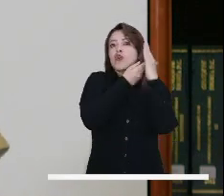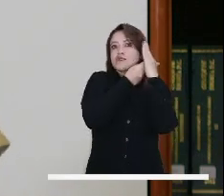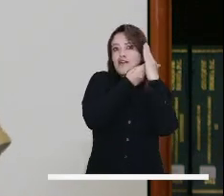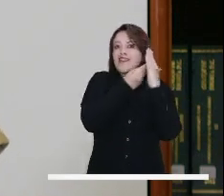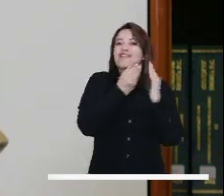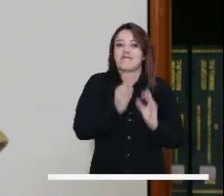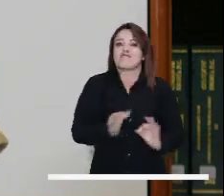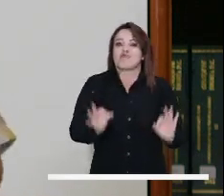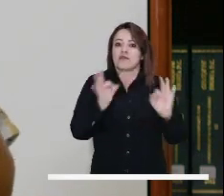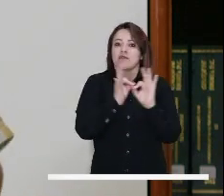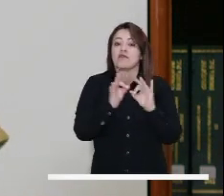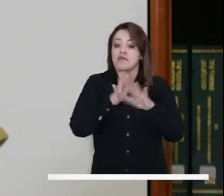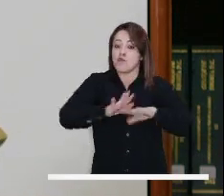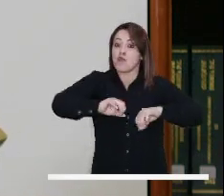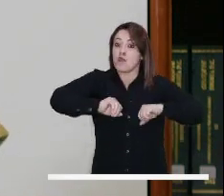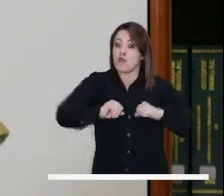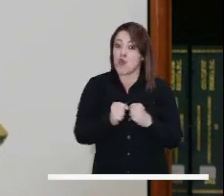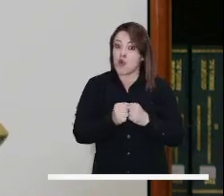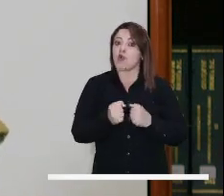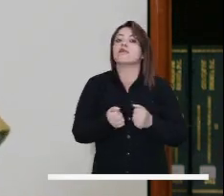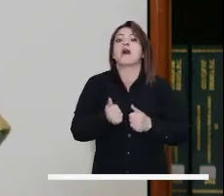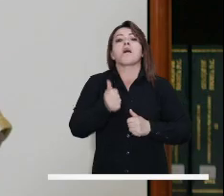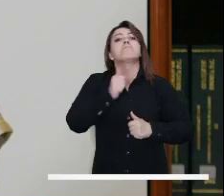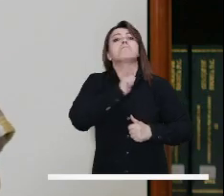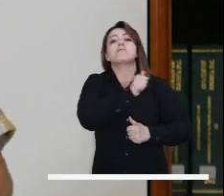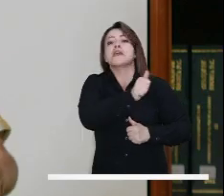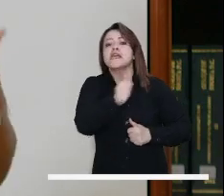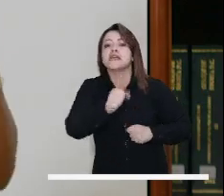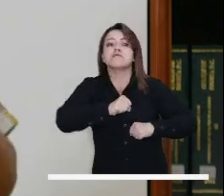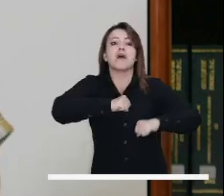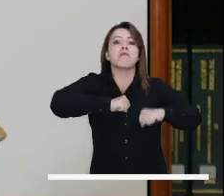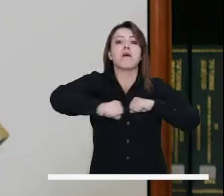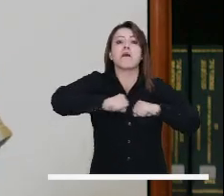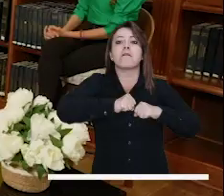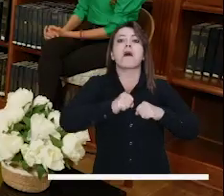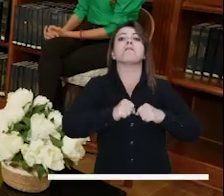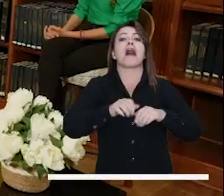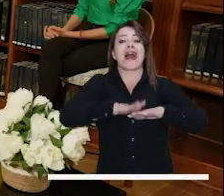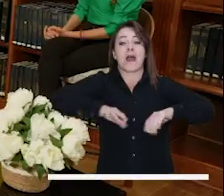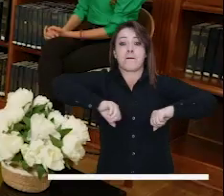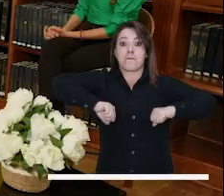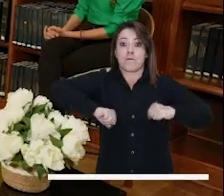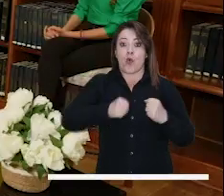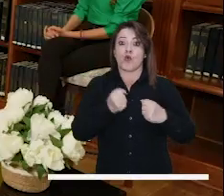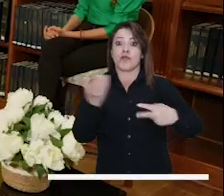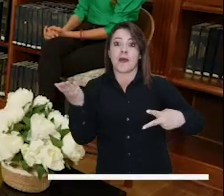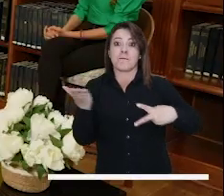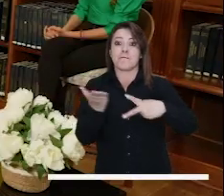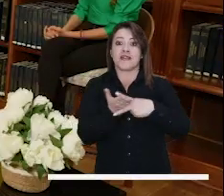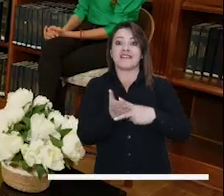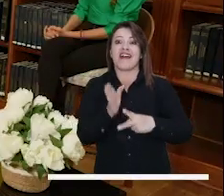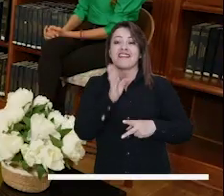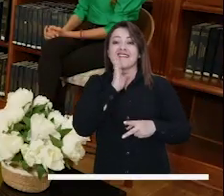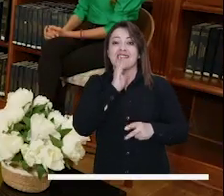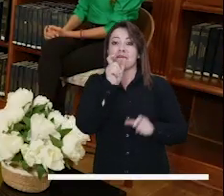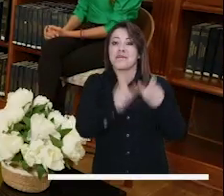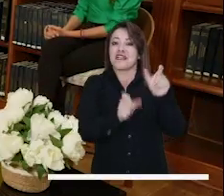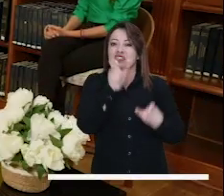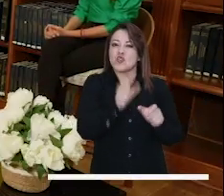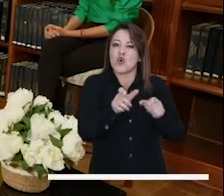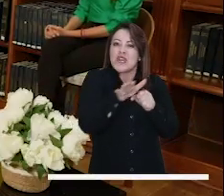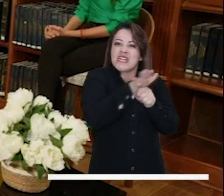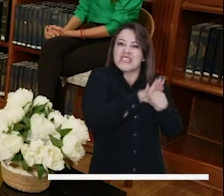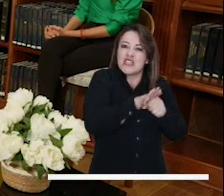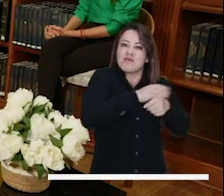los saberes populares. Esta es una ciudad también que ha sido autogestionada. Por lo menos la mitad de Bogotá la ha construido la